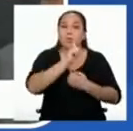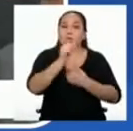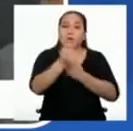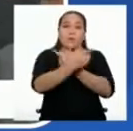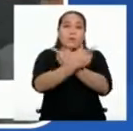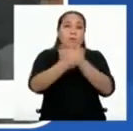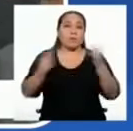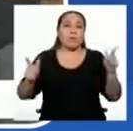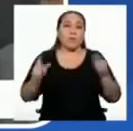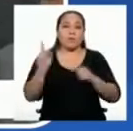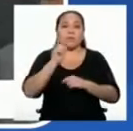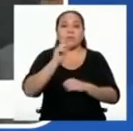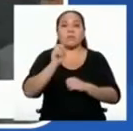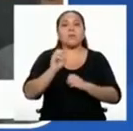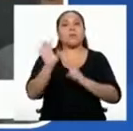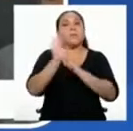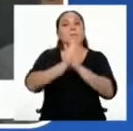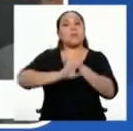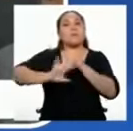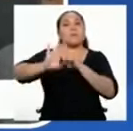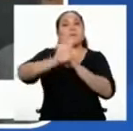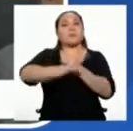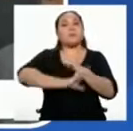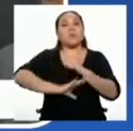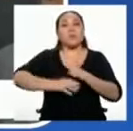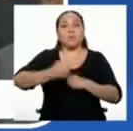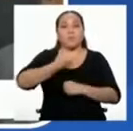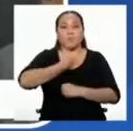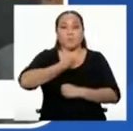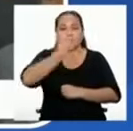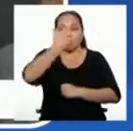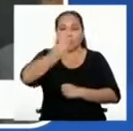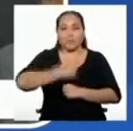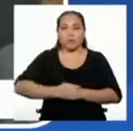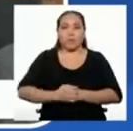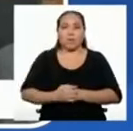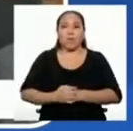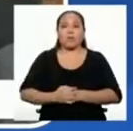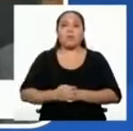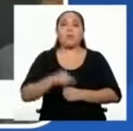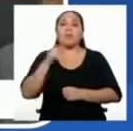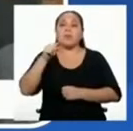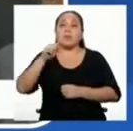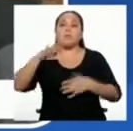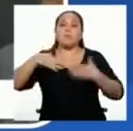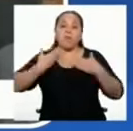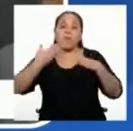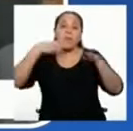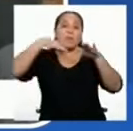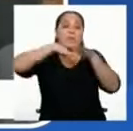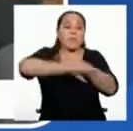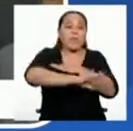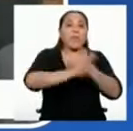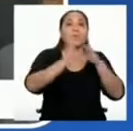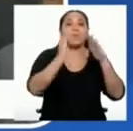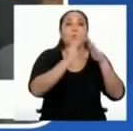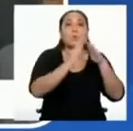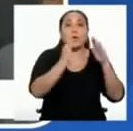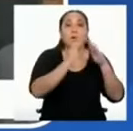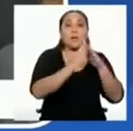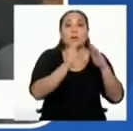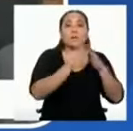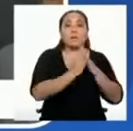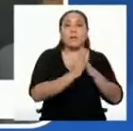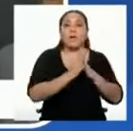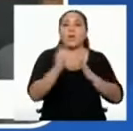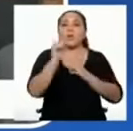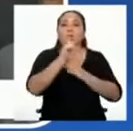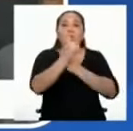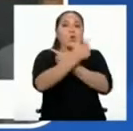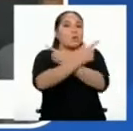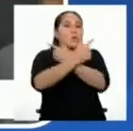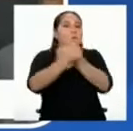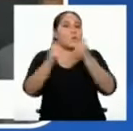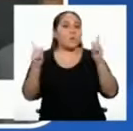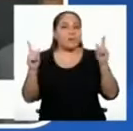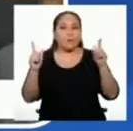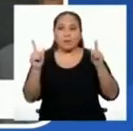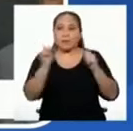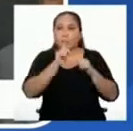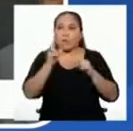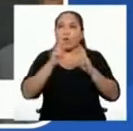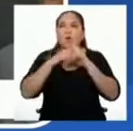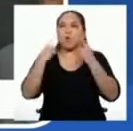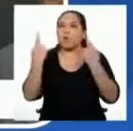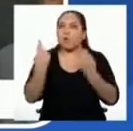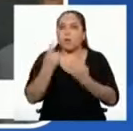personales, y la inviolabilidad del domicilio y la libertad de reunión y de tránsito en el territorio